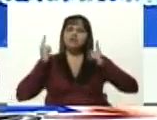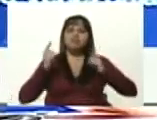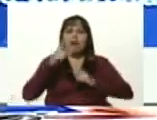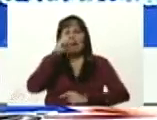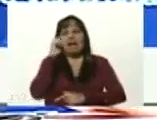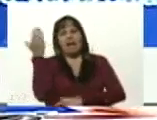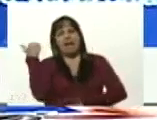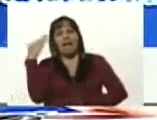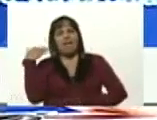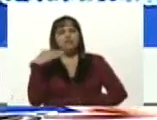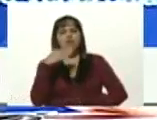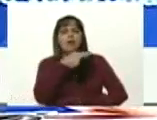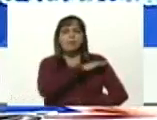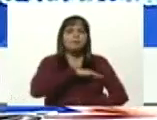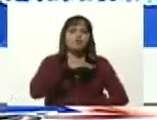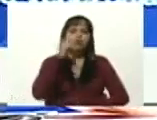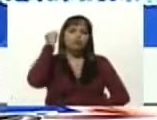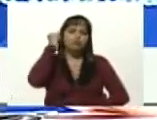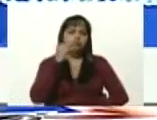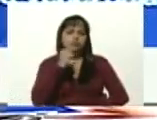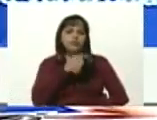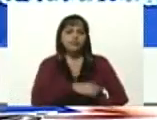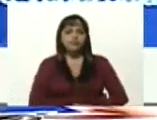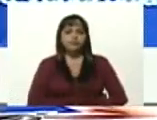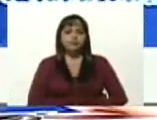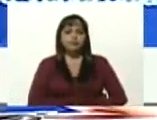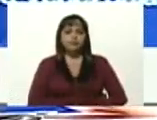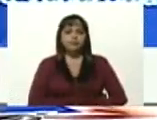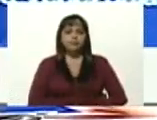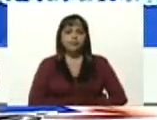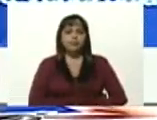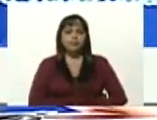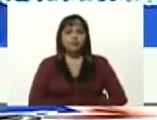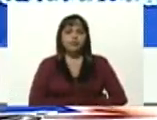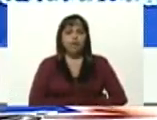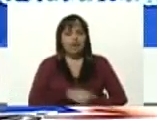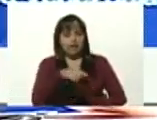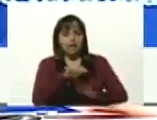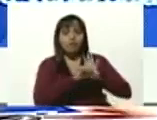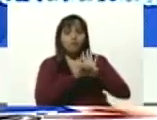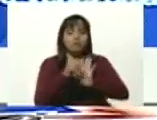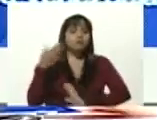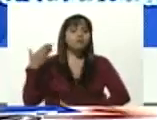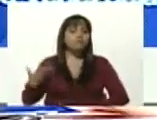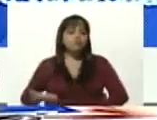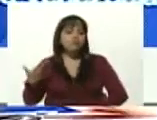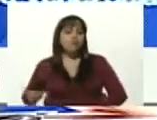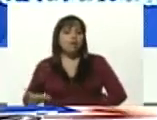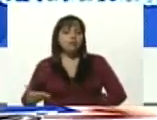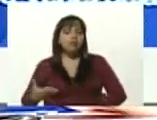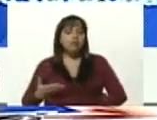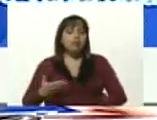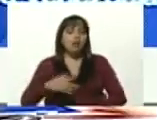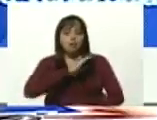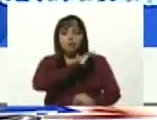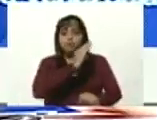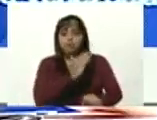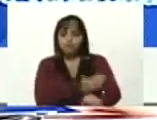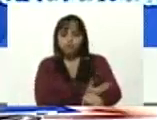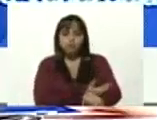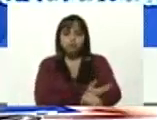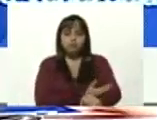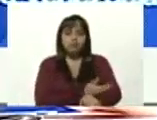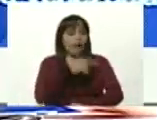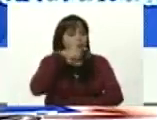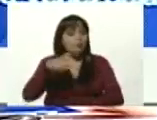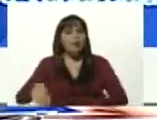misión Sucre, en la apertura de la misión Sucre, que era esa consigna poderosa de todo el poder para el pueblo y el primer poder es